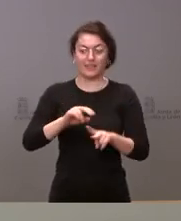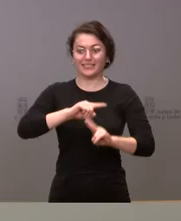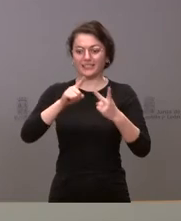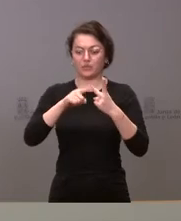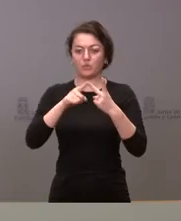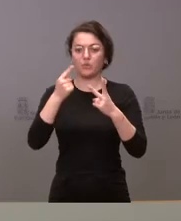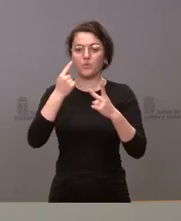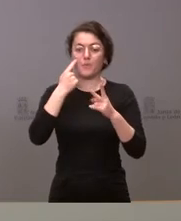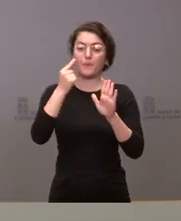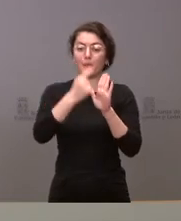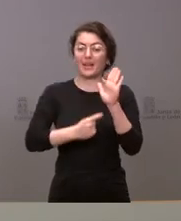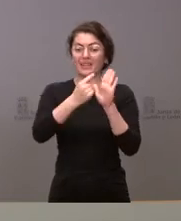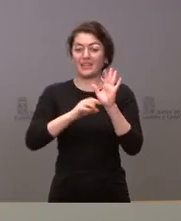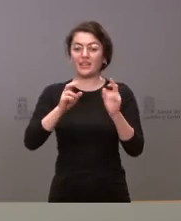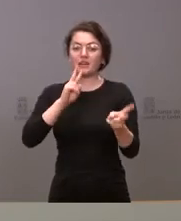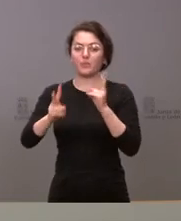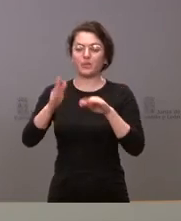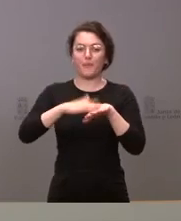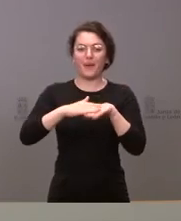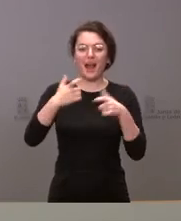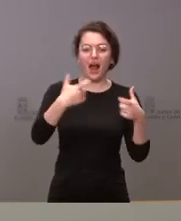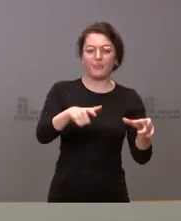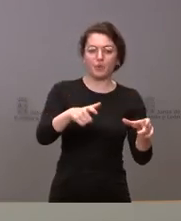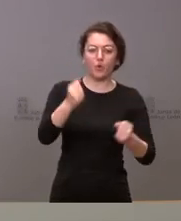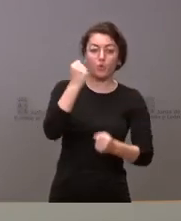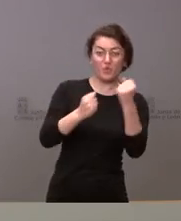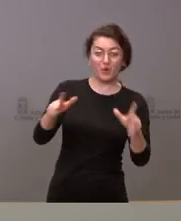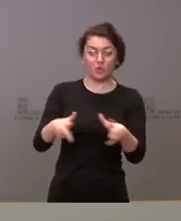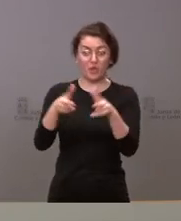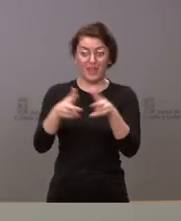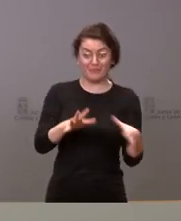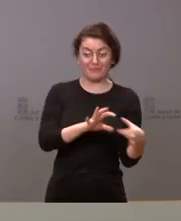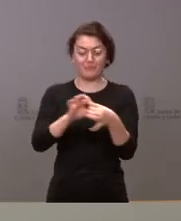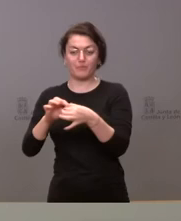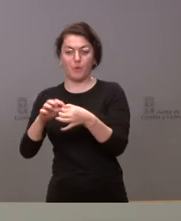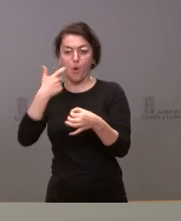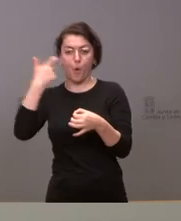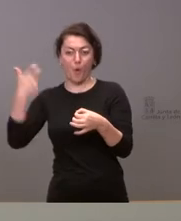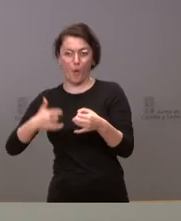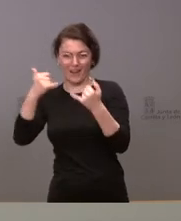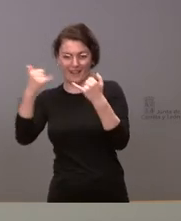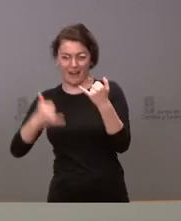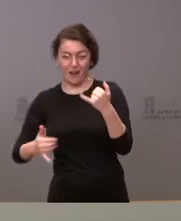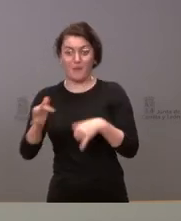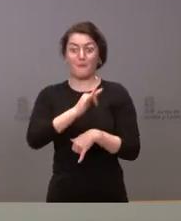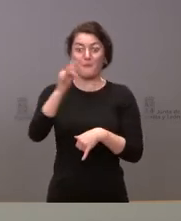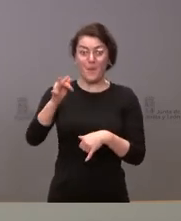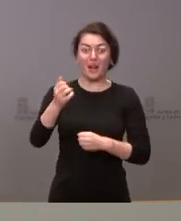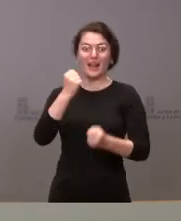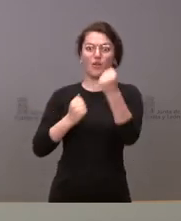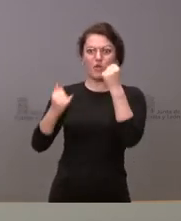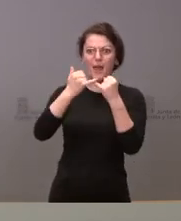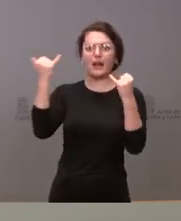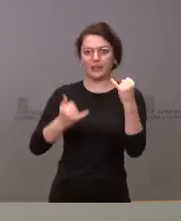ámbito económico y social en relación con la crisis de Ucrania y de la crisis económica que hemos visto agravada